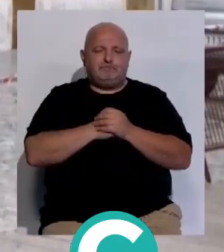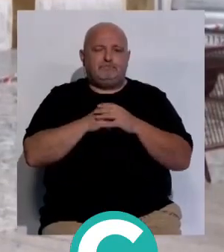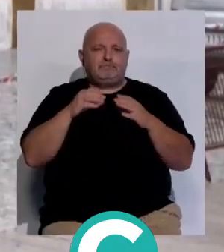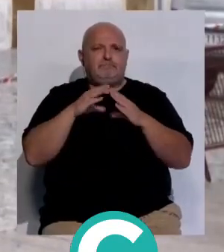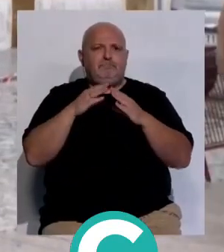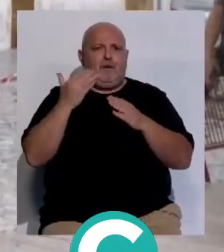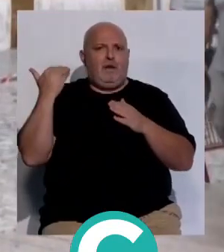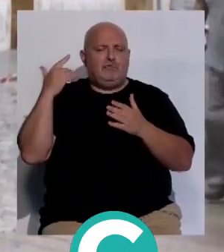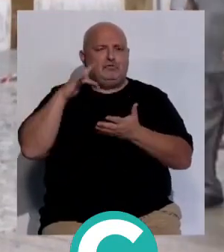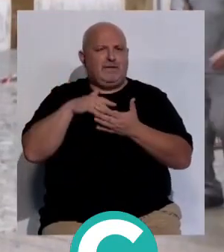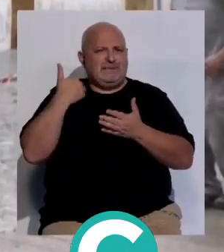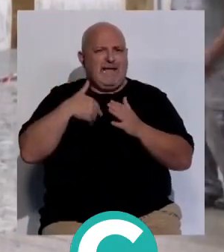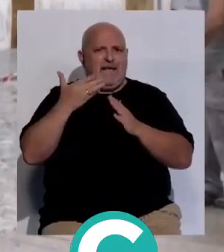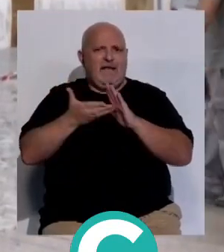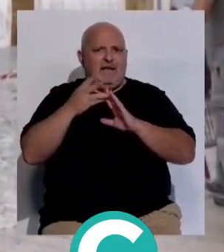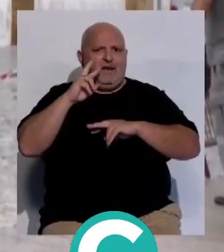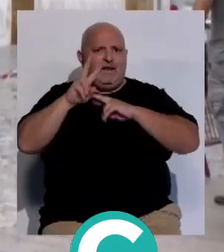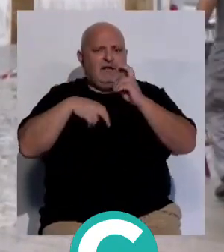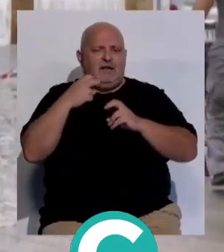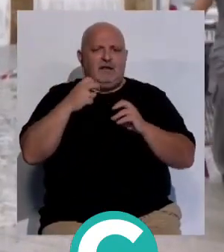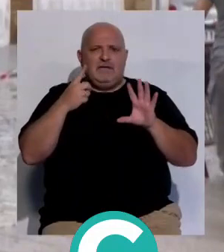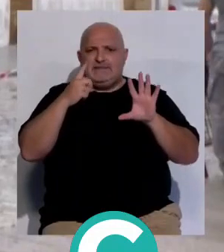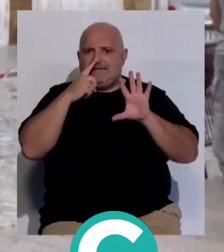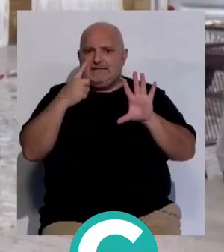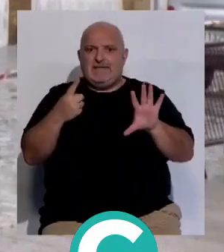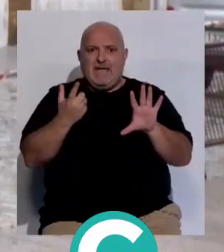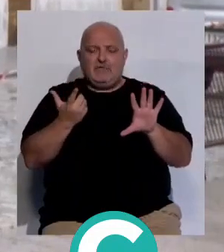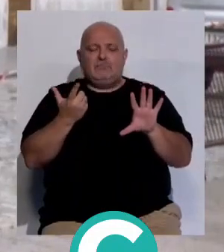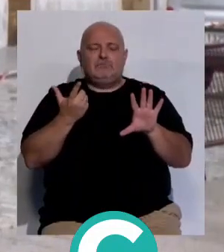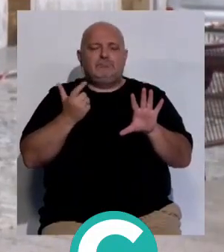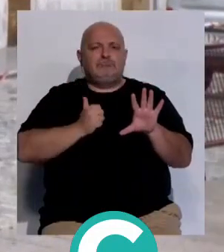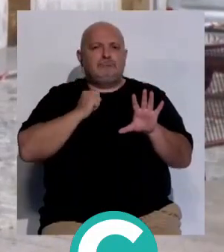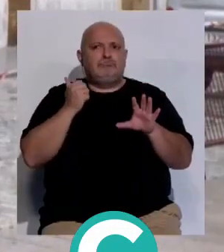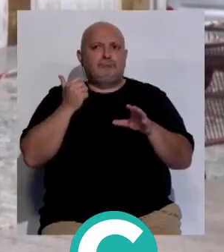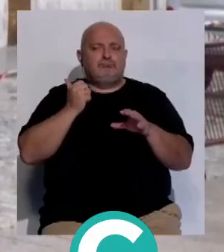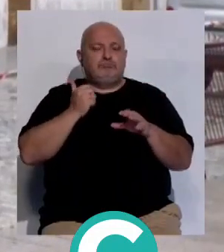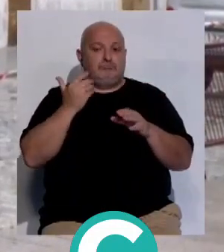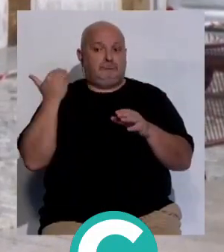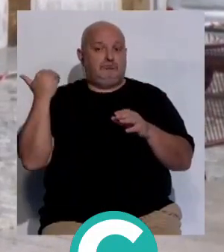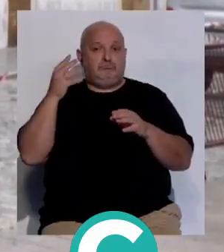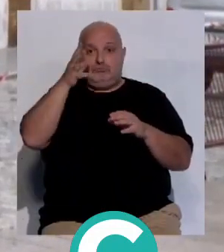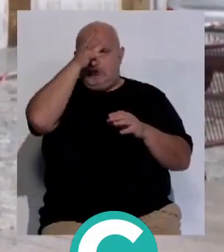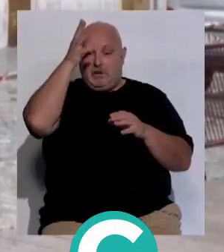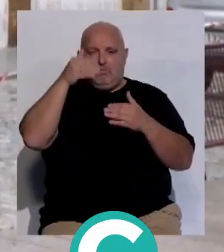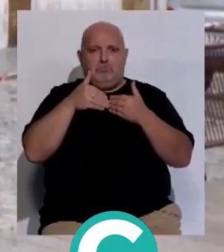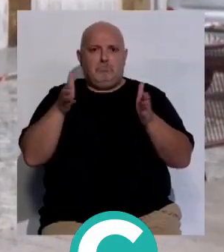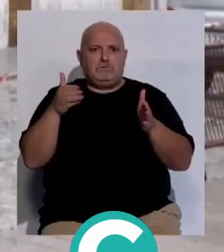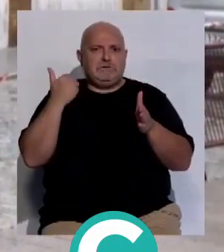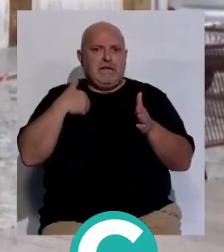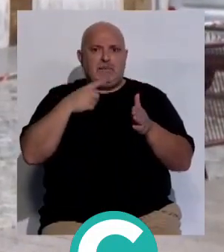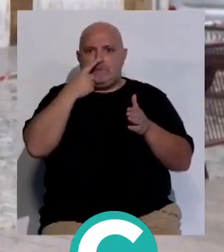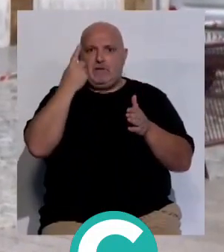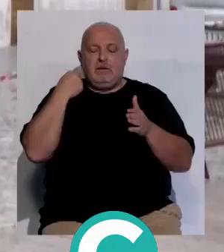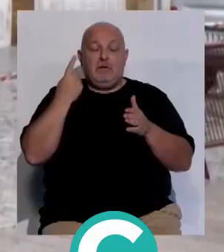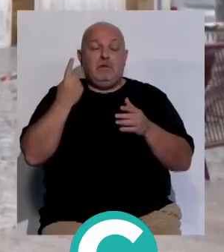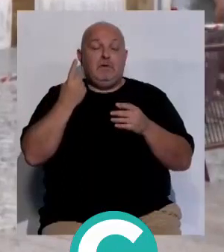templo se ha sometido a un proceso de rehabilitación durante seis años y que abrió al público el pasado verano. De momento y según